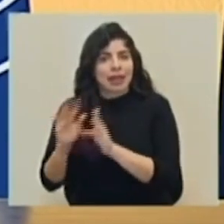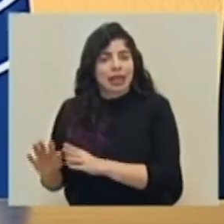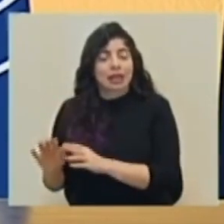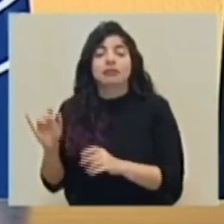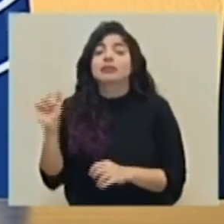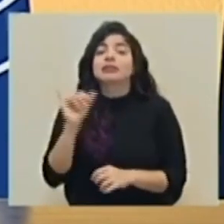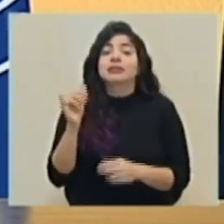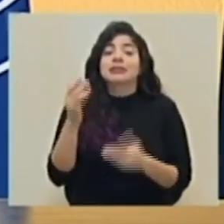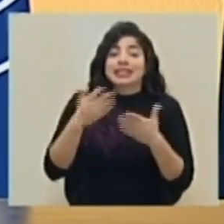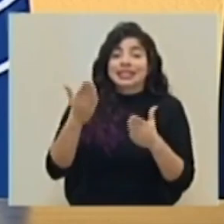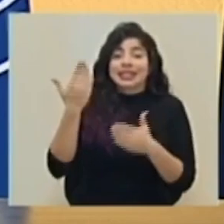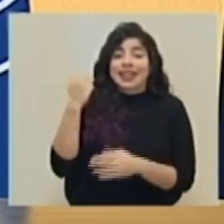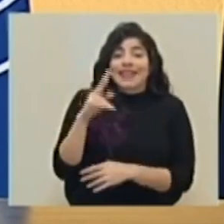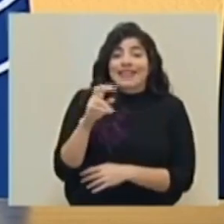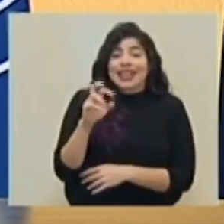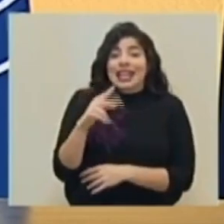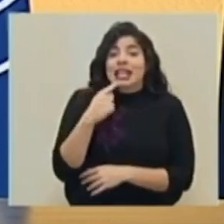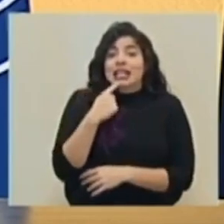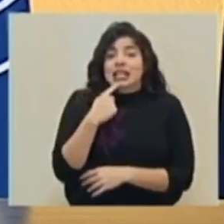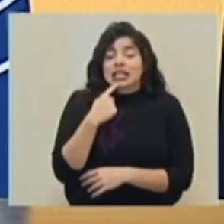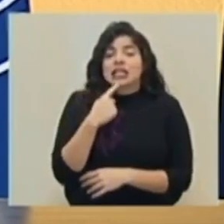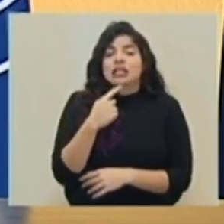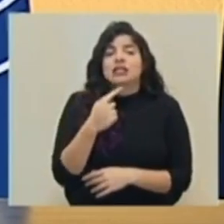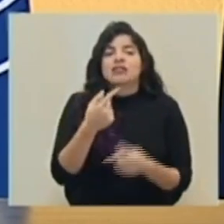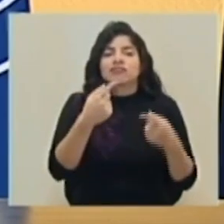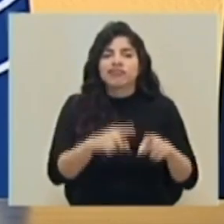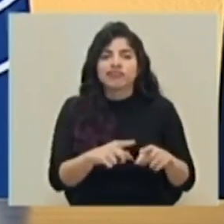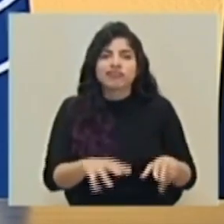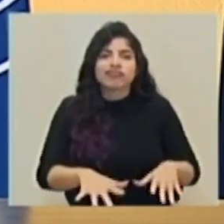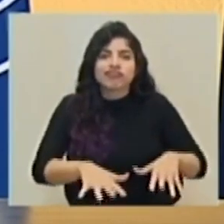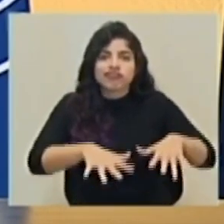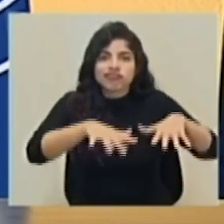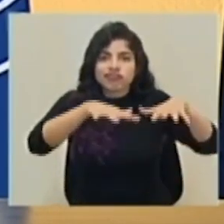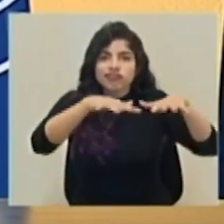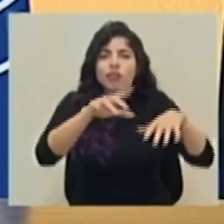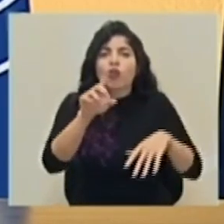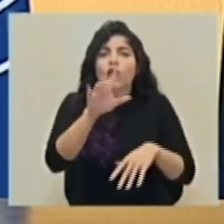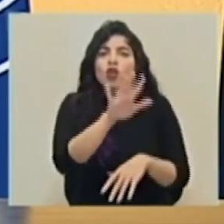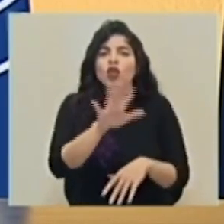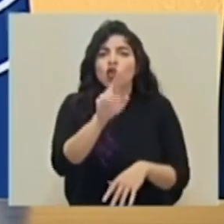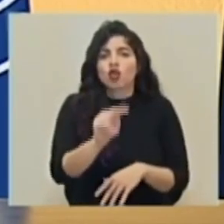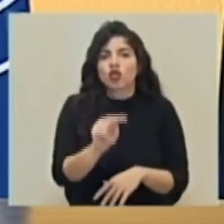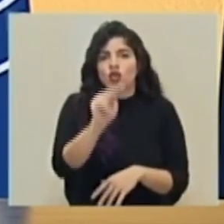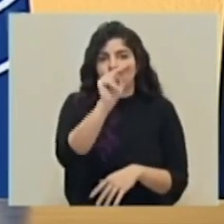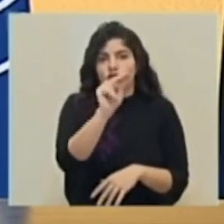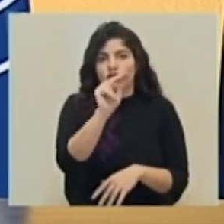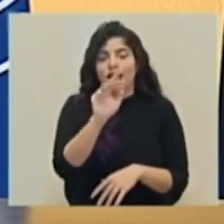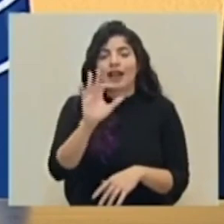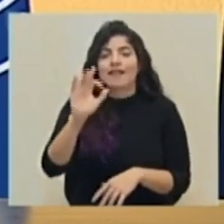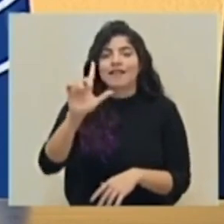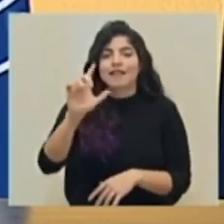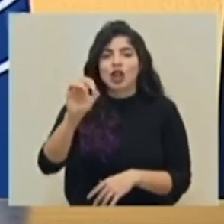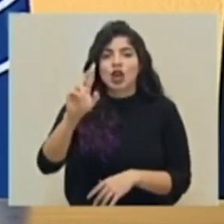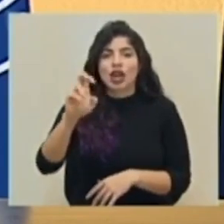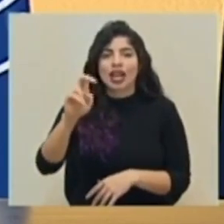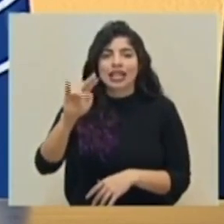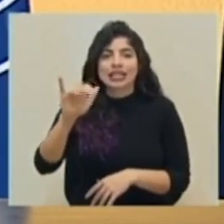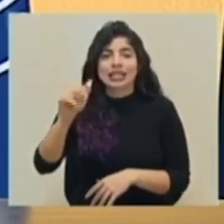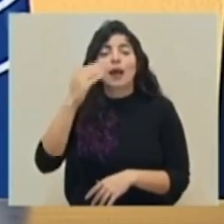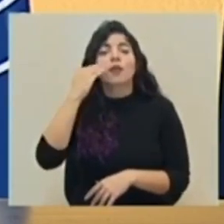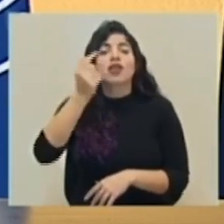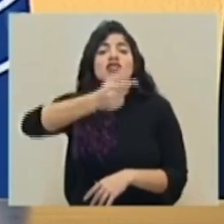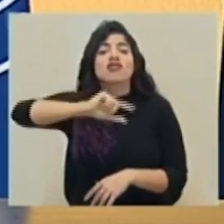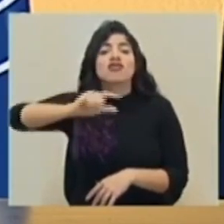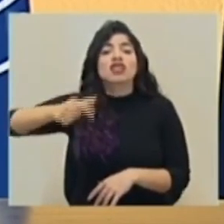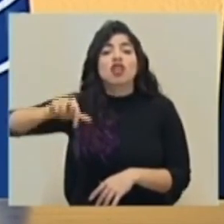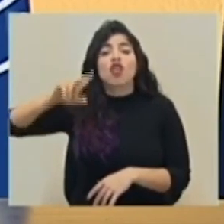lo mencionó Don Berner, eventos por inundaciones en la zona norte, en el sector de Florencia, por el desbordamiento del río